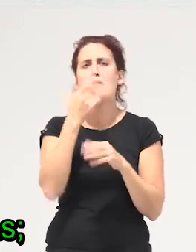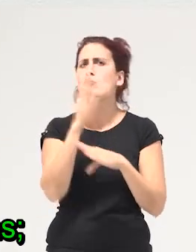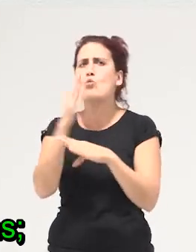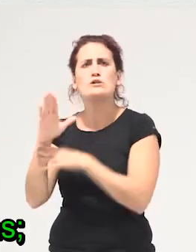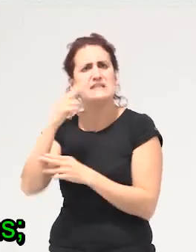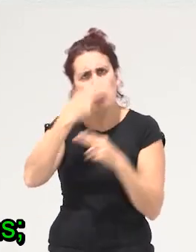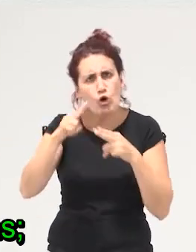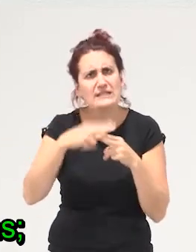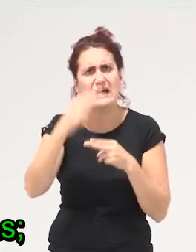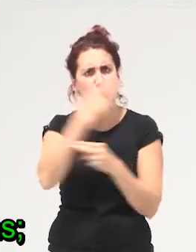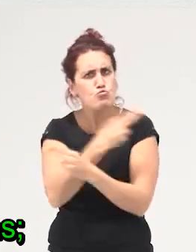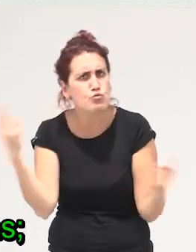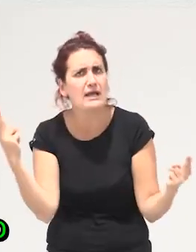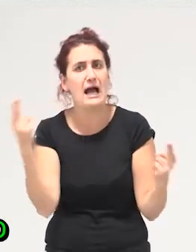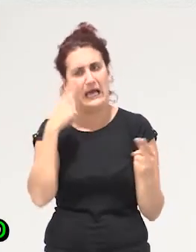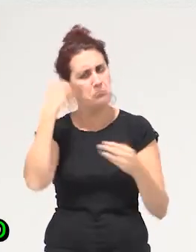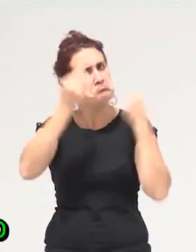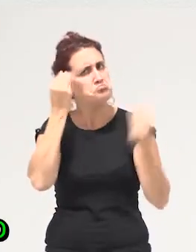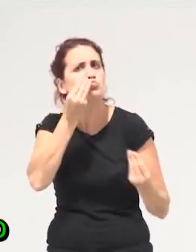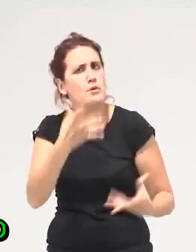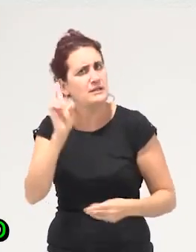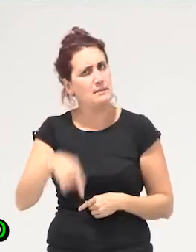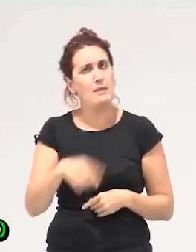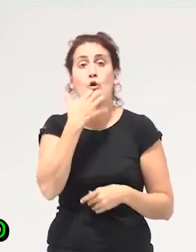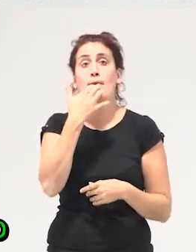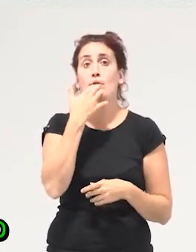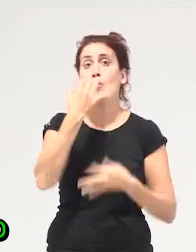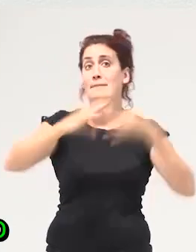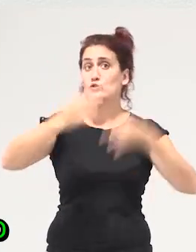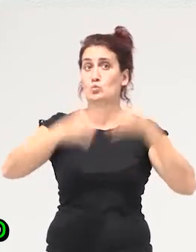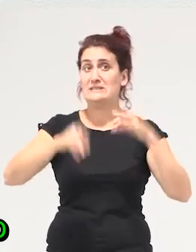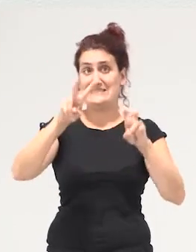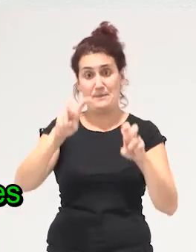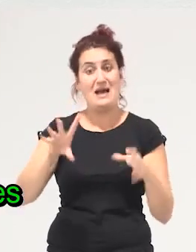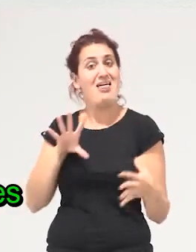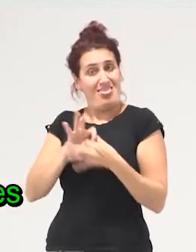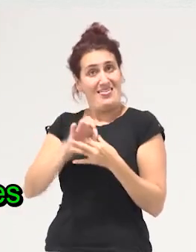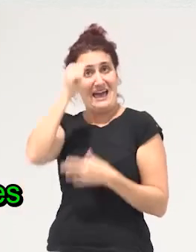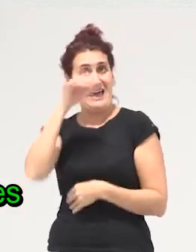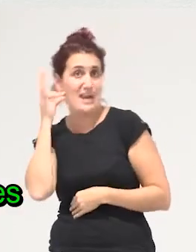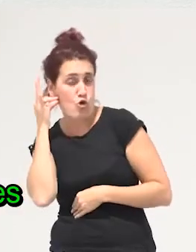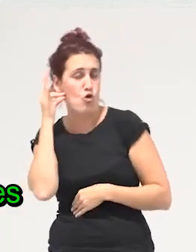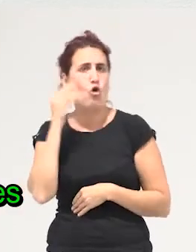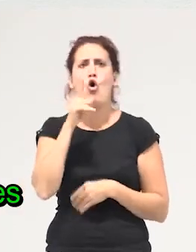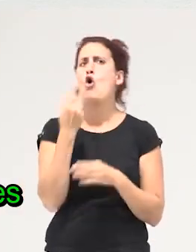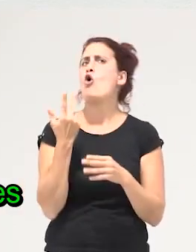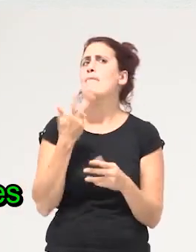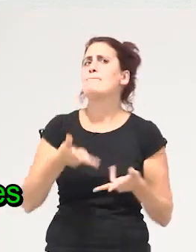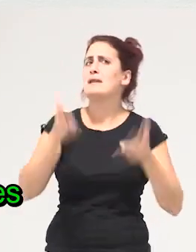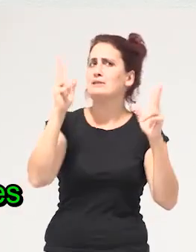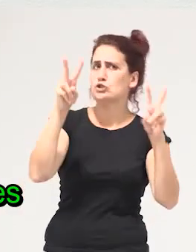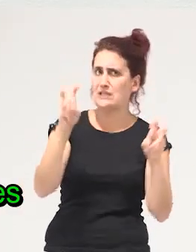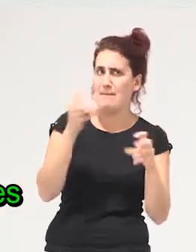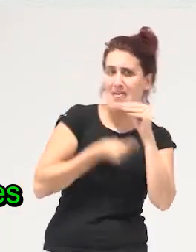pública que también están muy bien pensadas por ejemplo el tema de presupuestos sensibles al género o los permisos iguales intransferibles